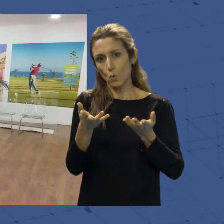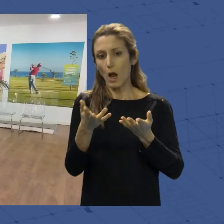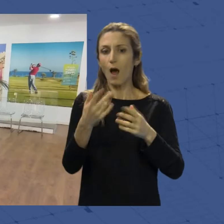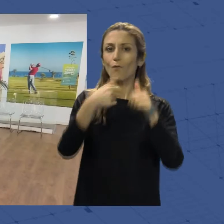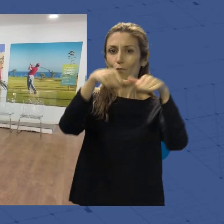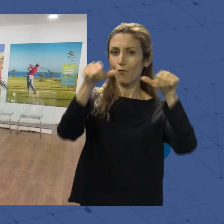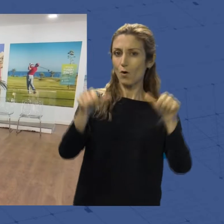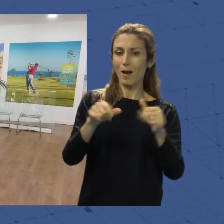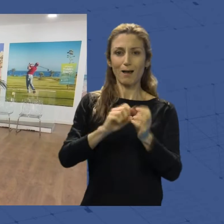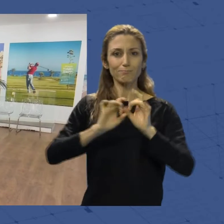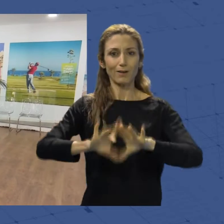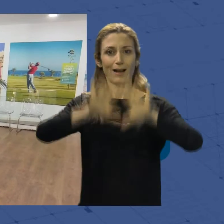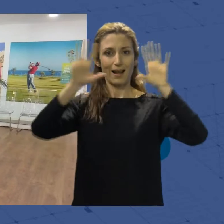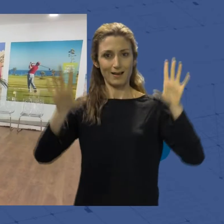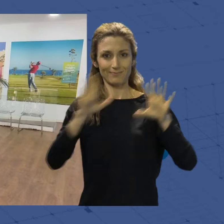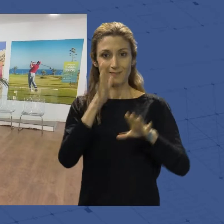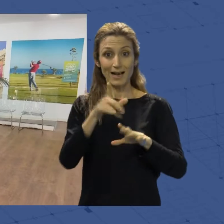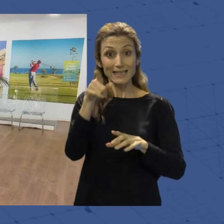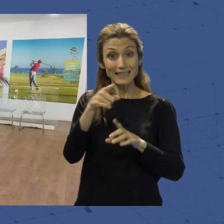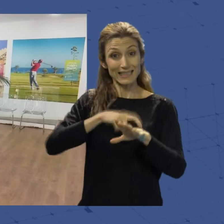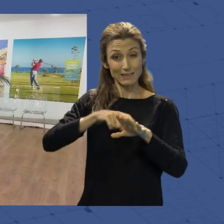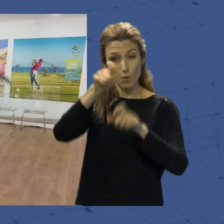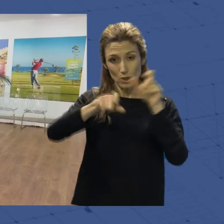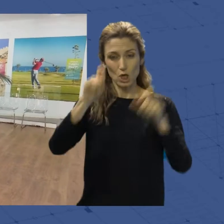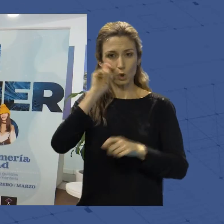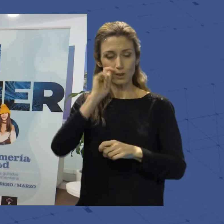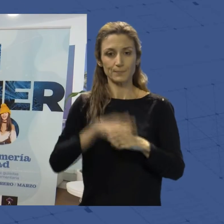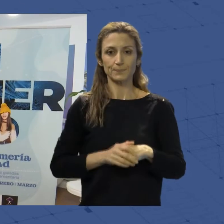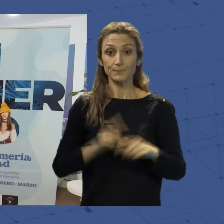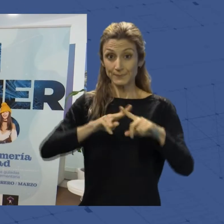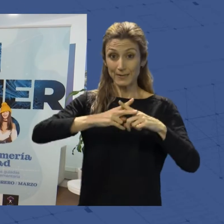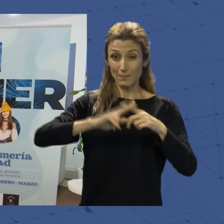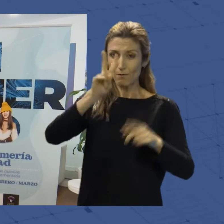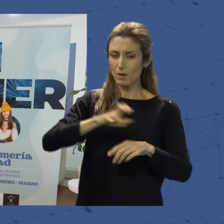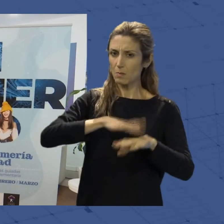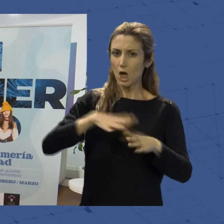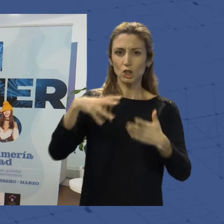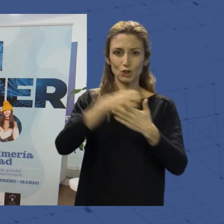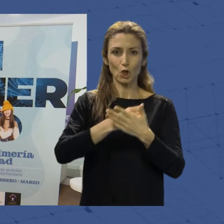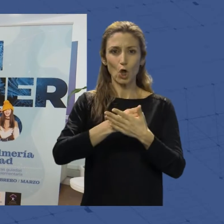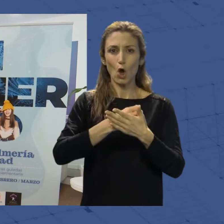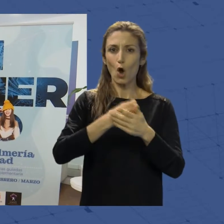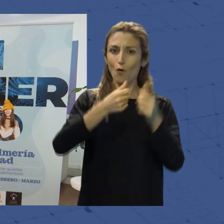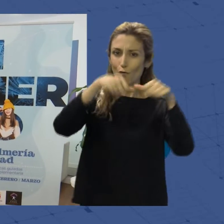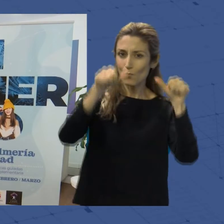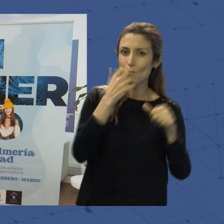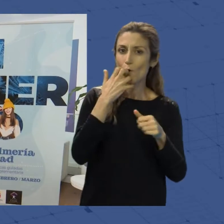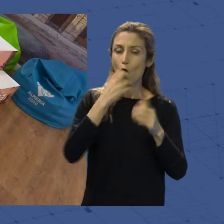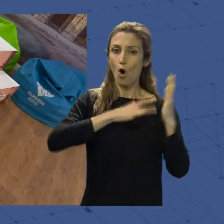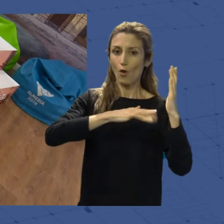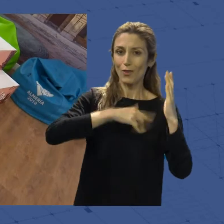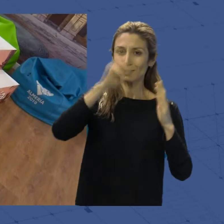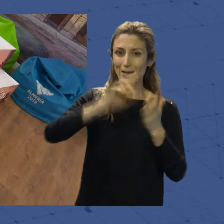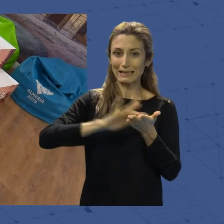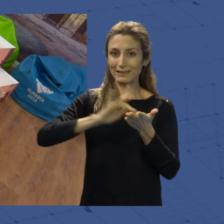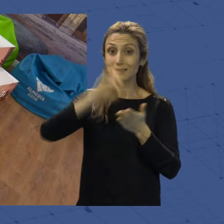muy clara y biológica a ese tipo de turistas. Una herramienta accesible desde todos los formatos, ordenador, tablet y teléfono